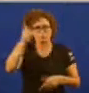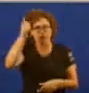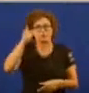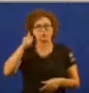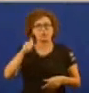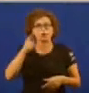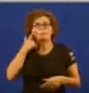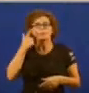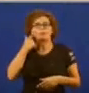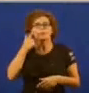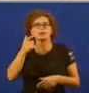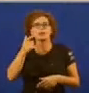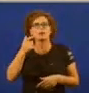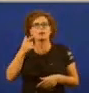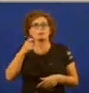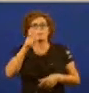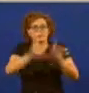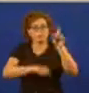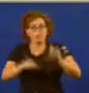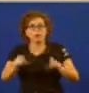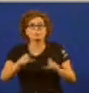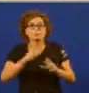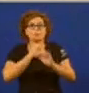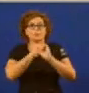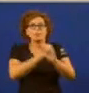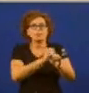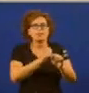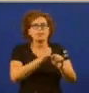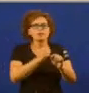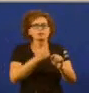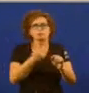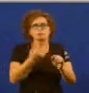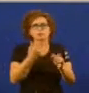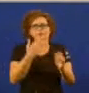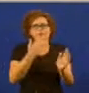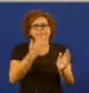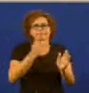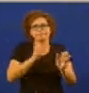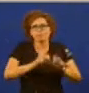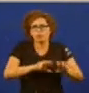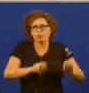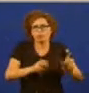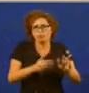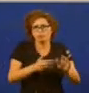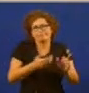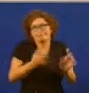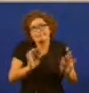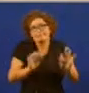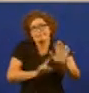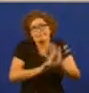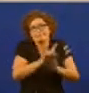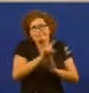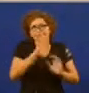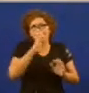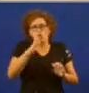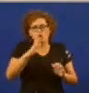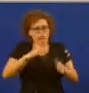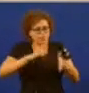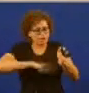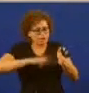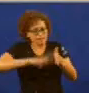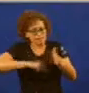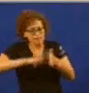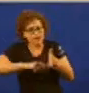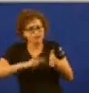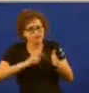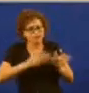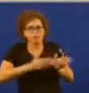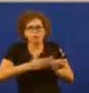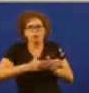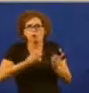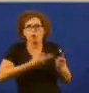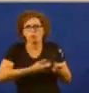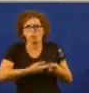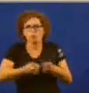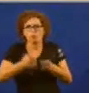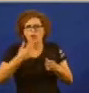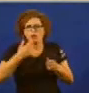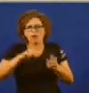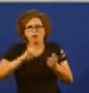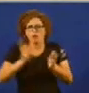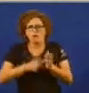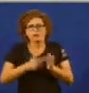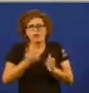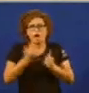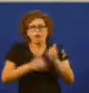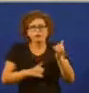pedigualdade con respeito a existencia desos povos e non con imposición e non negando a realidade